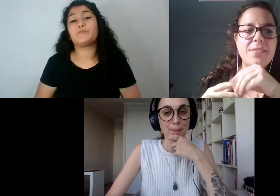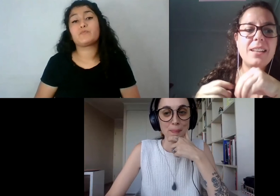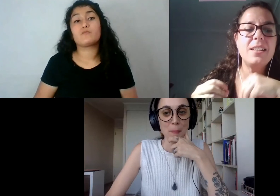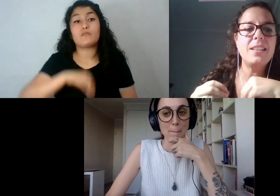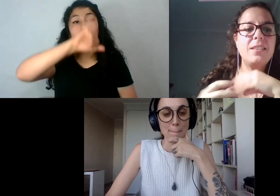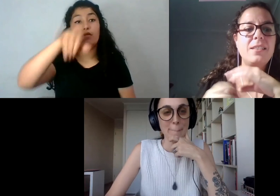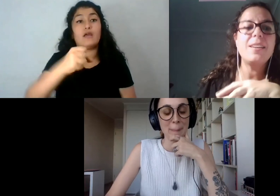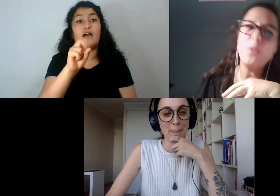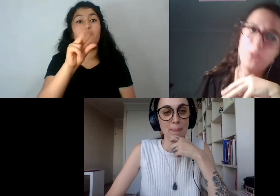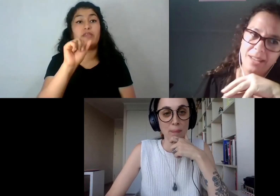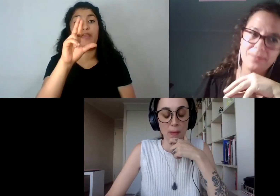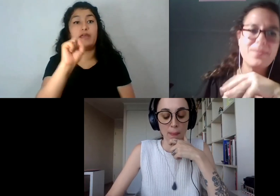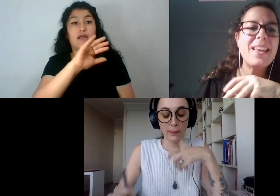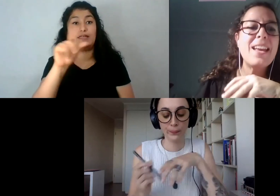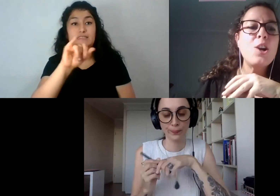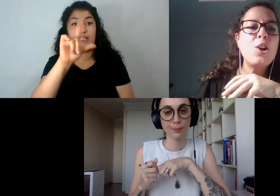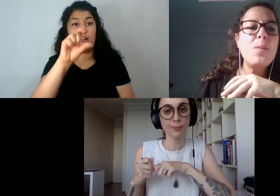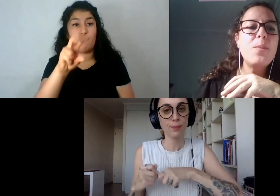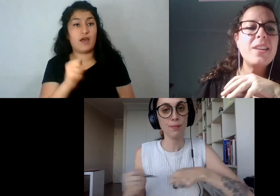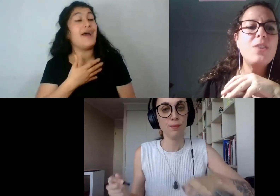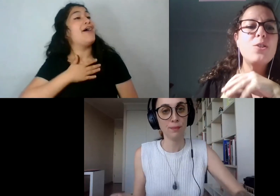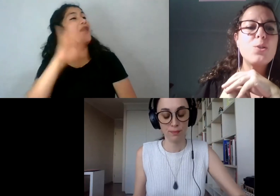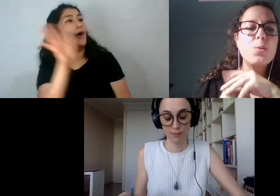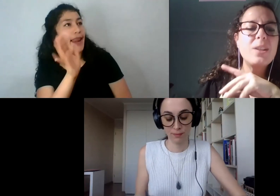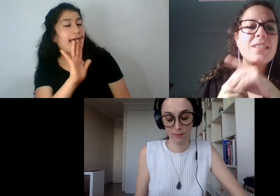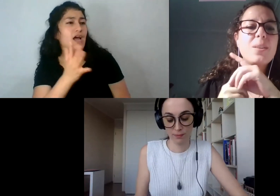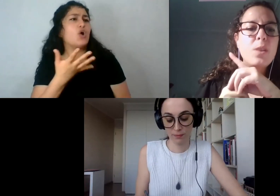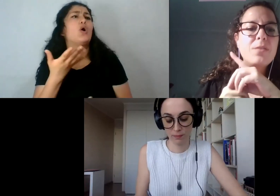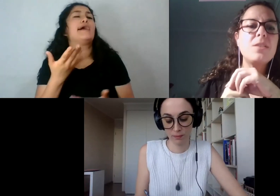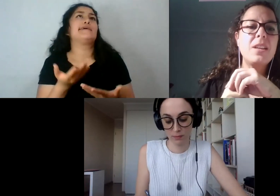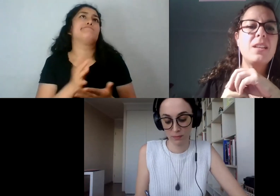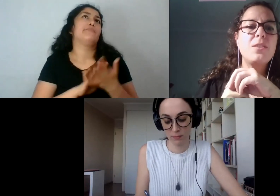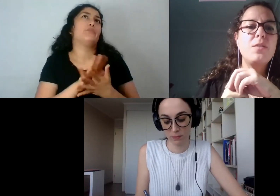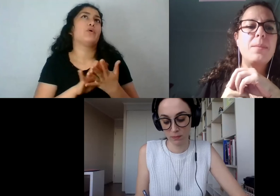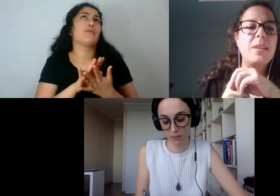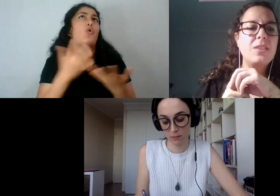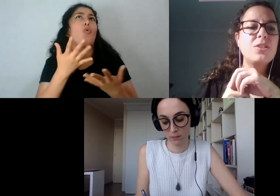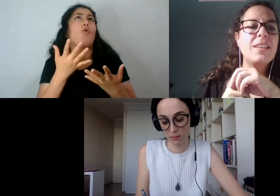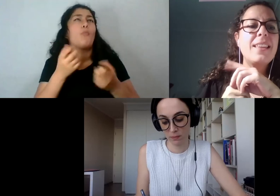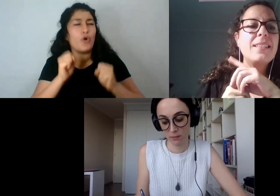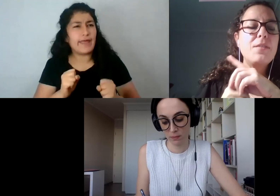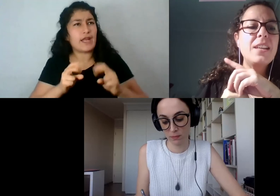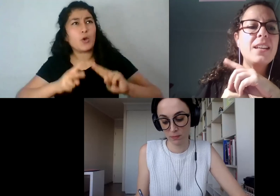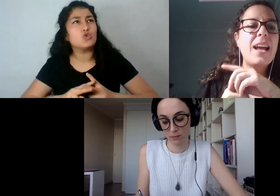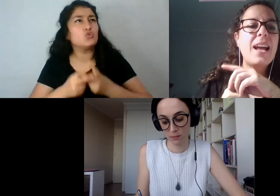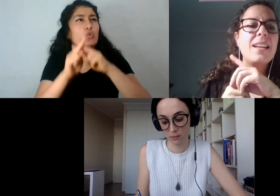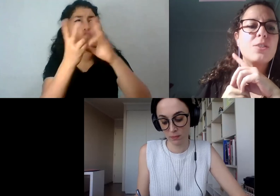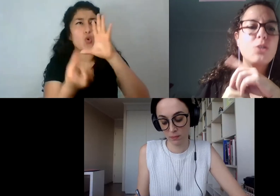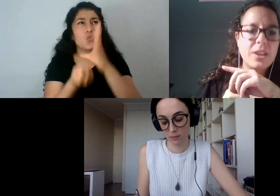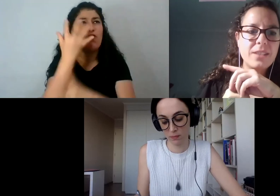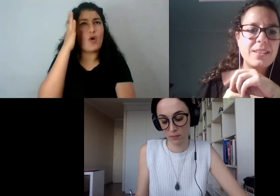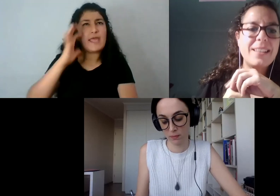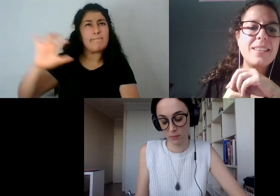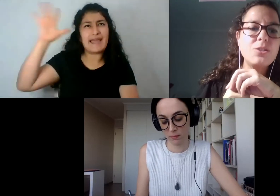Silva, y dice, hola, ¿cómo podrían construirse nuevos imaginarios femeninos que identifiquen a las